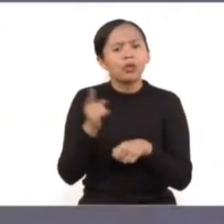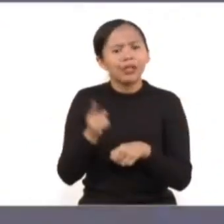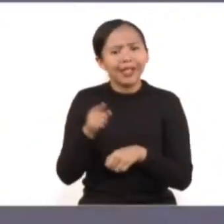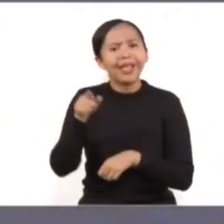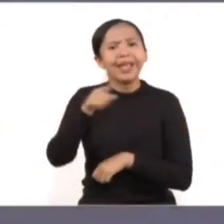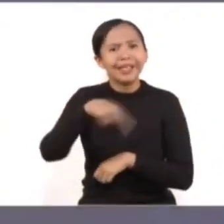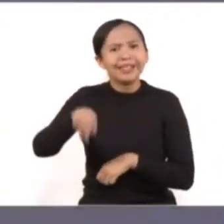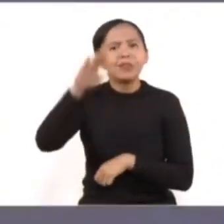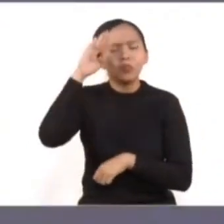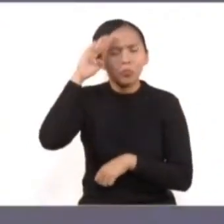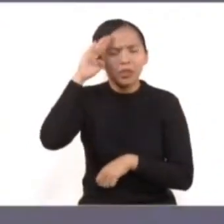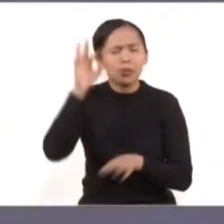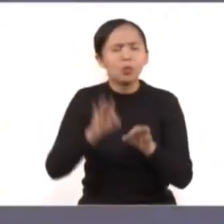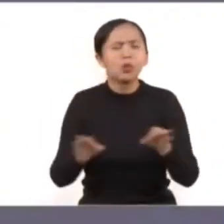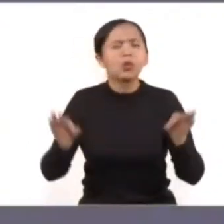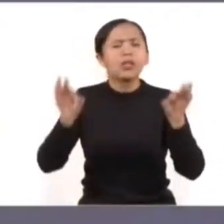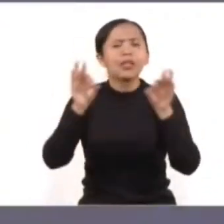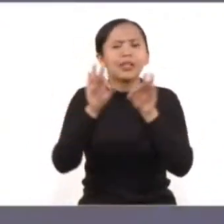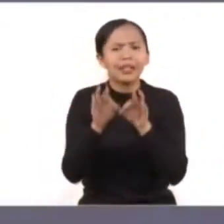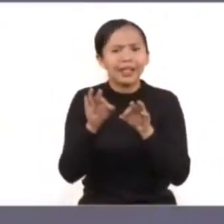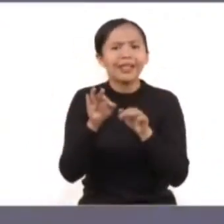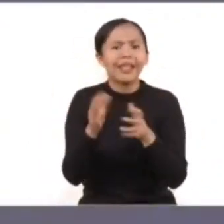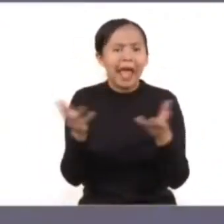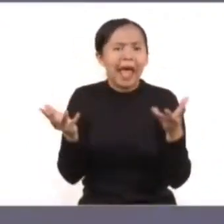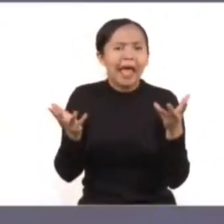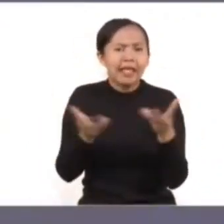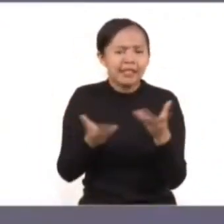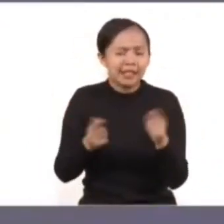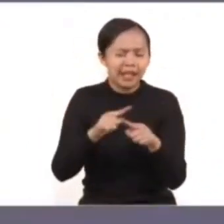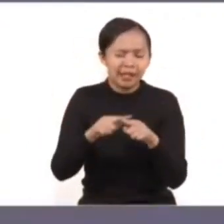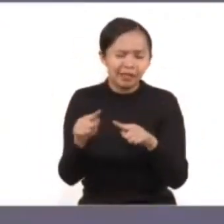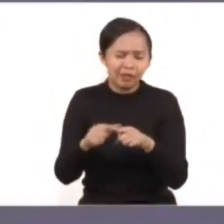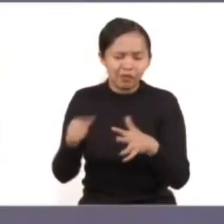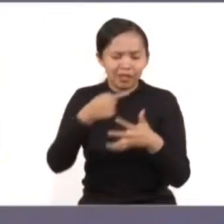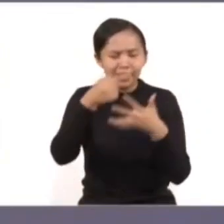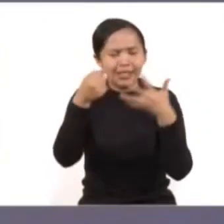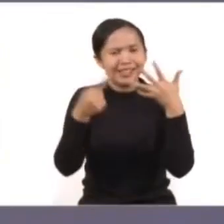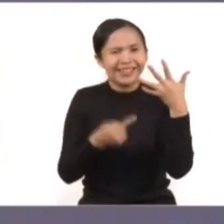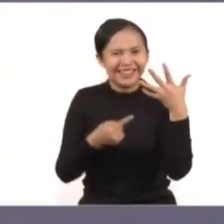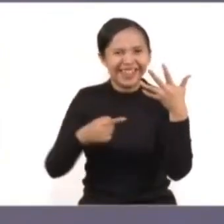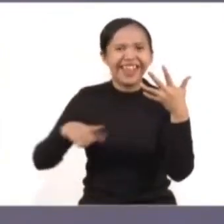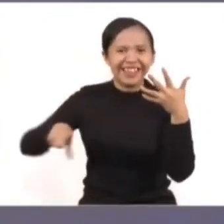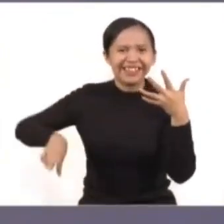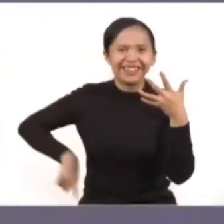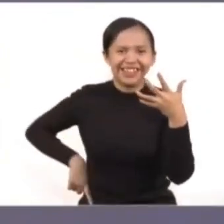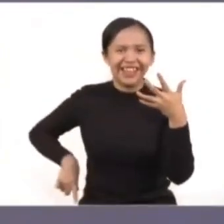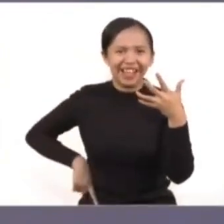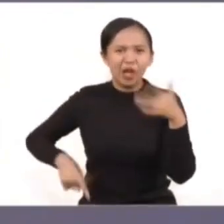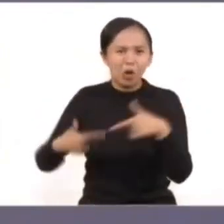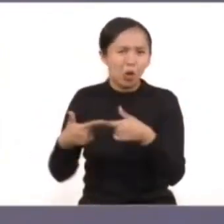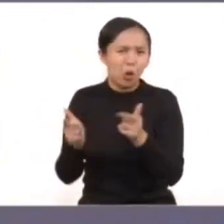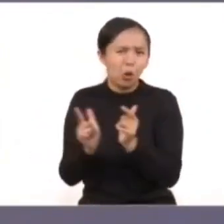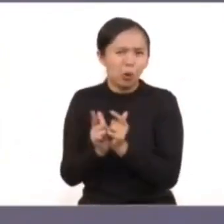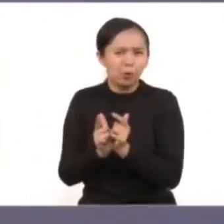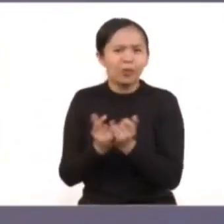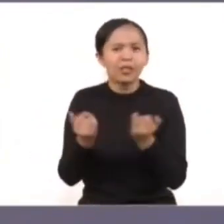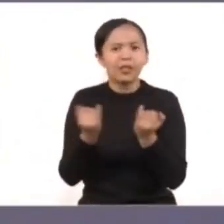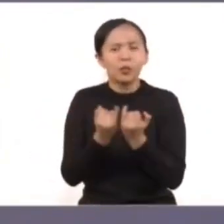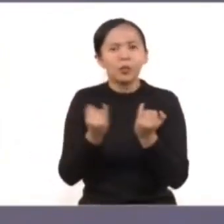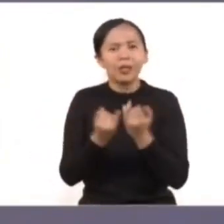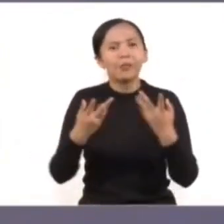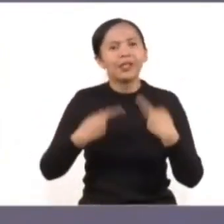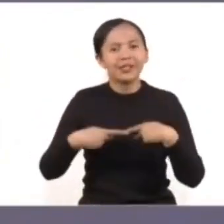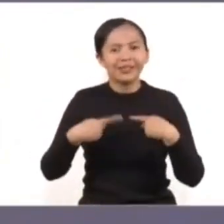importancia de coordinar acciones en los diferentes niveles y órdenes de gobierno y la vinculación con